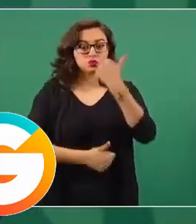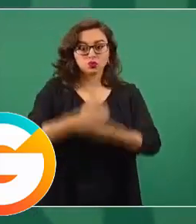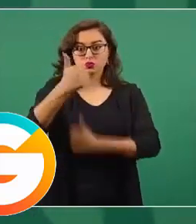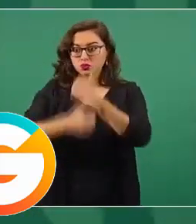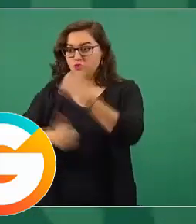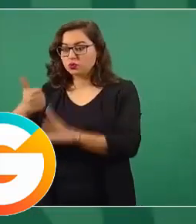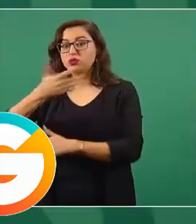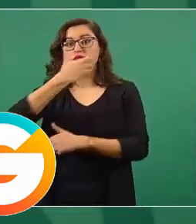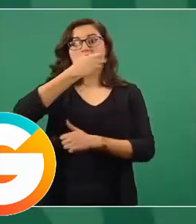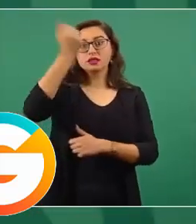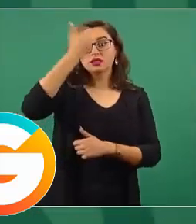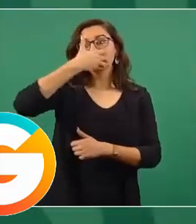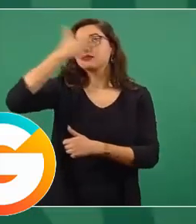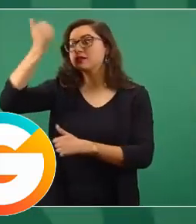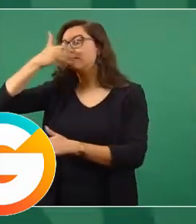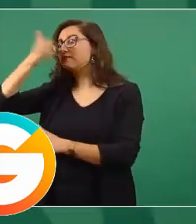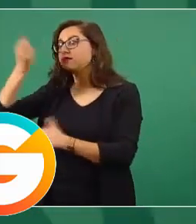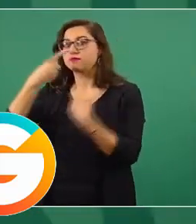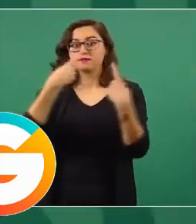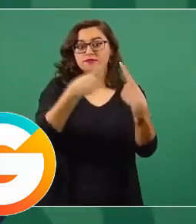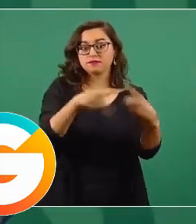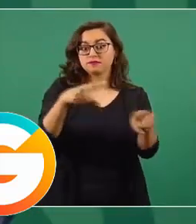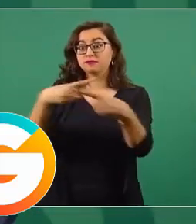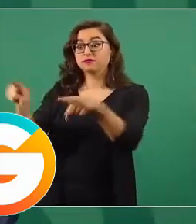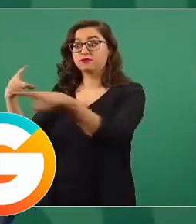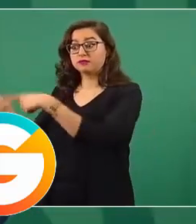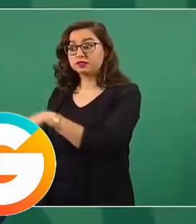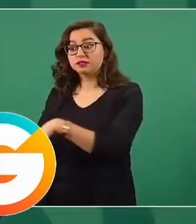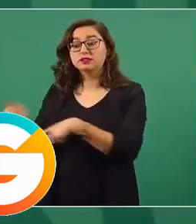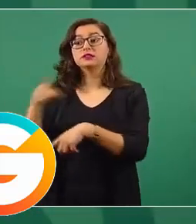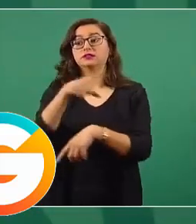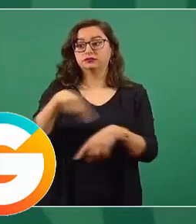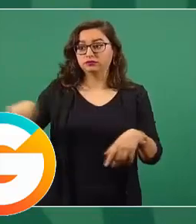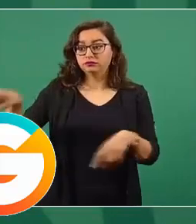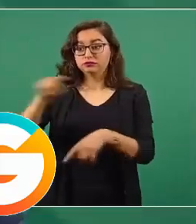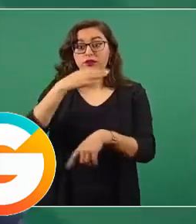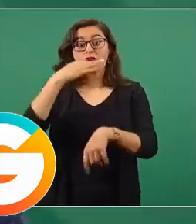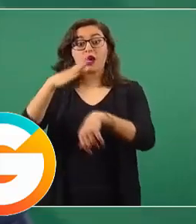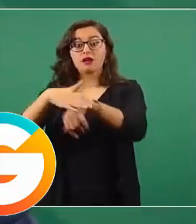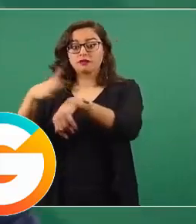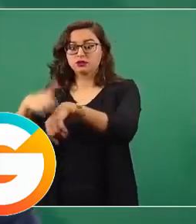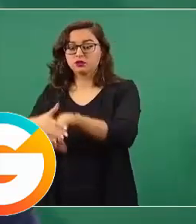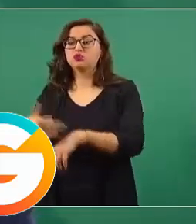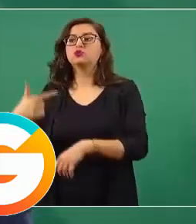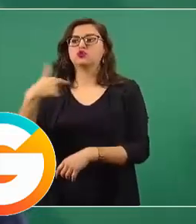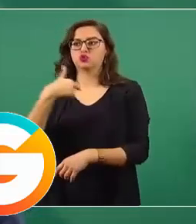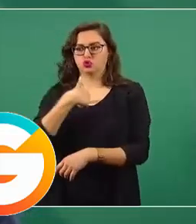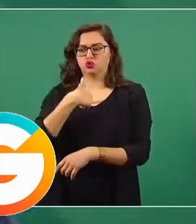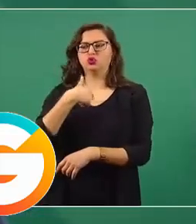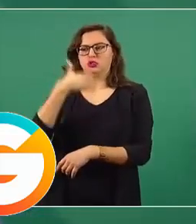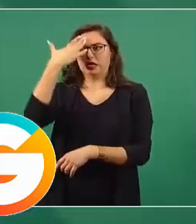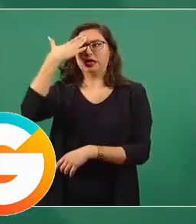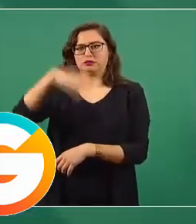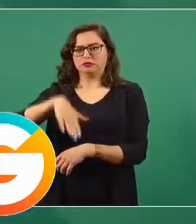que estoy consciente de los riesgos, pero que